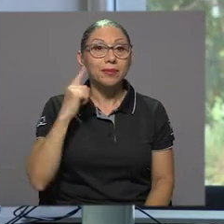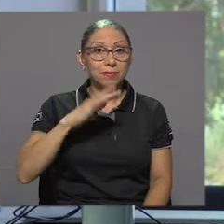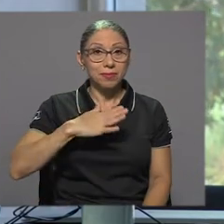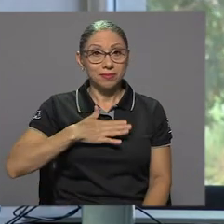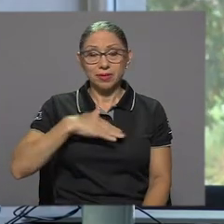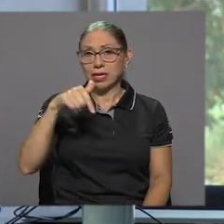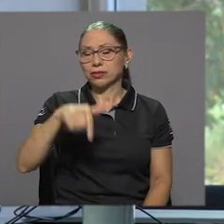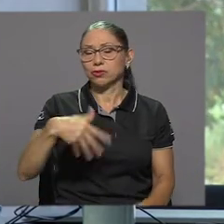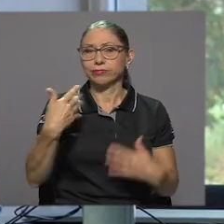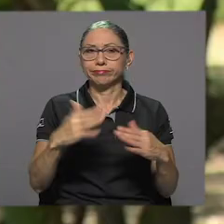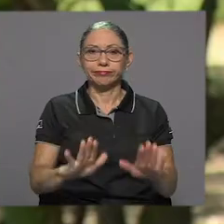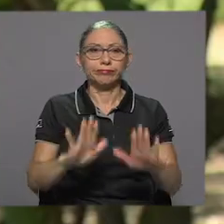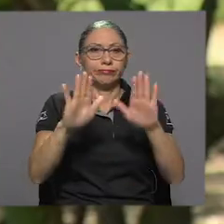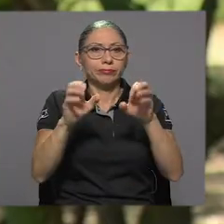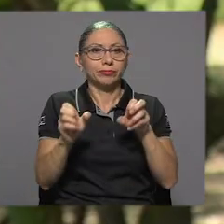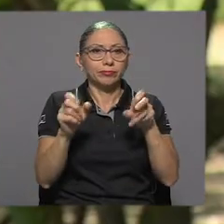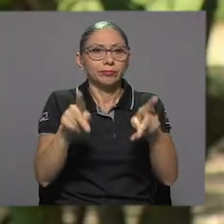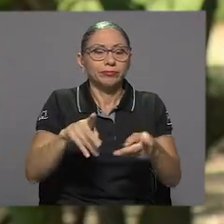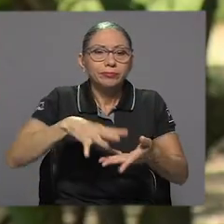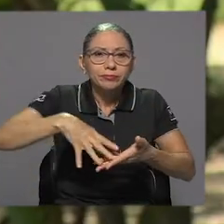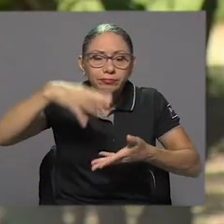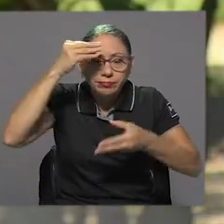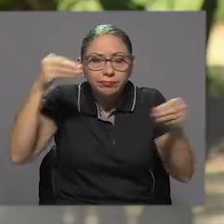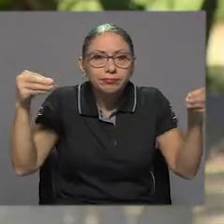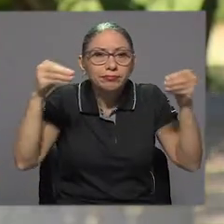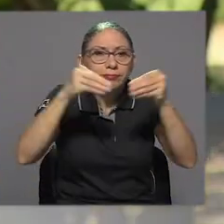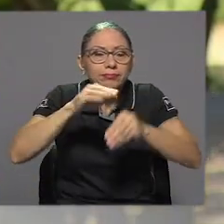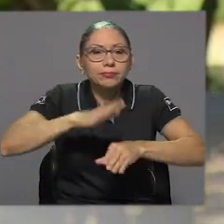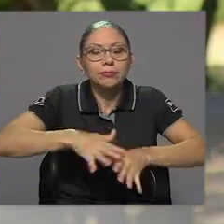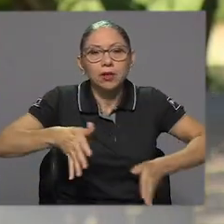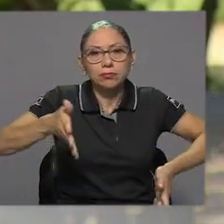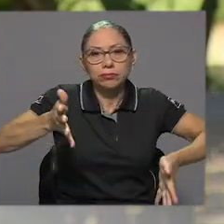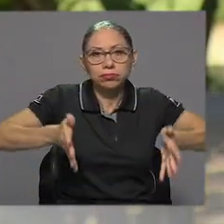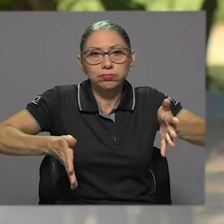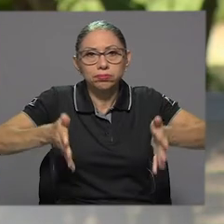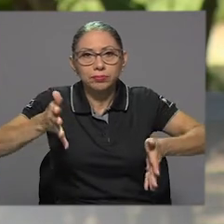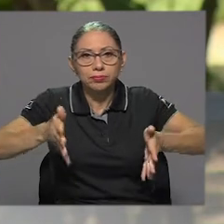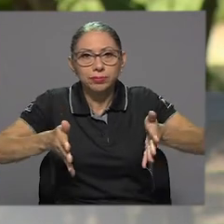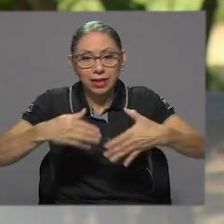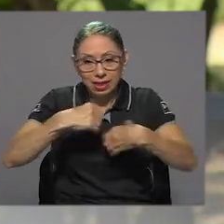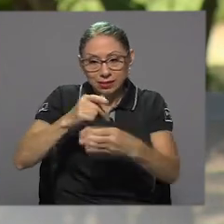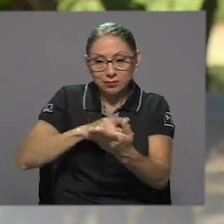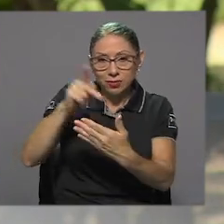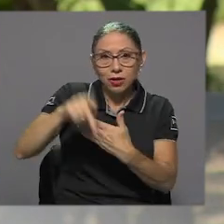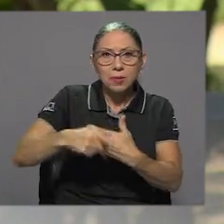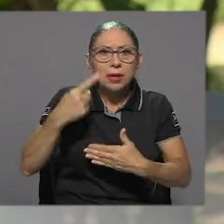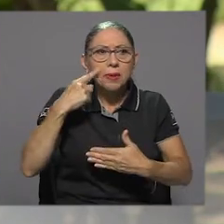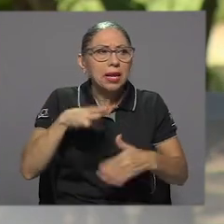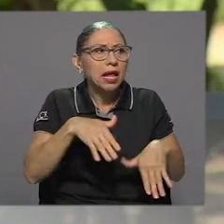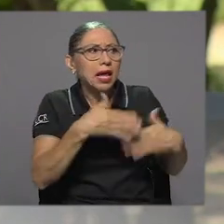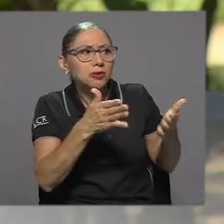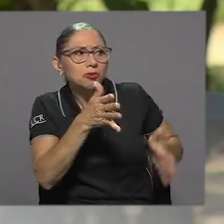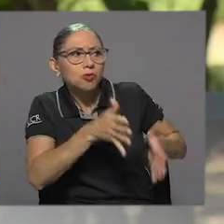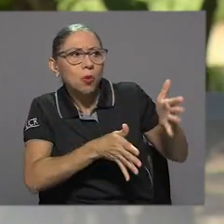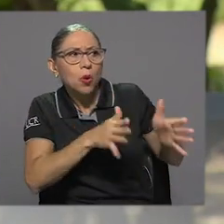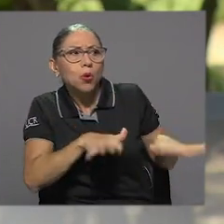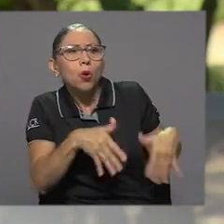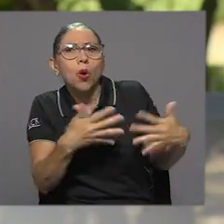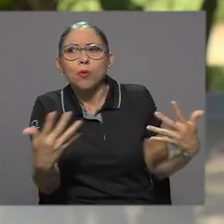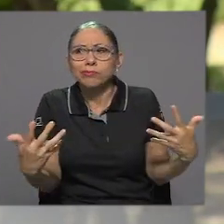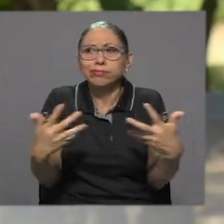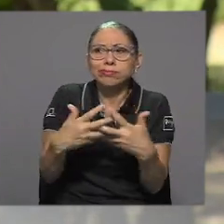este proceso. Para mí esto ha sido una gran oportunidad para aprender más sobre los robots, lo que es programar y ver cómo estos